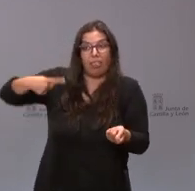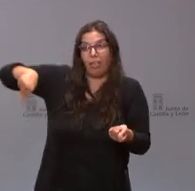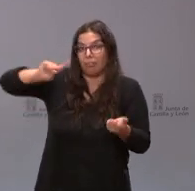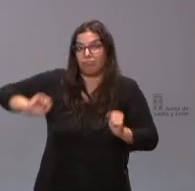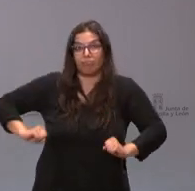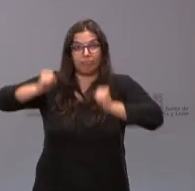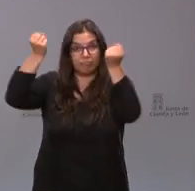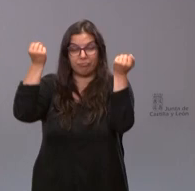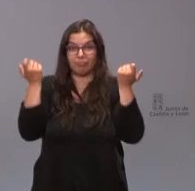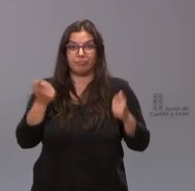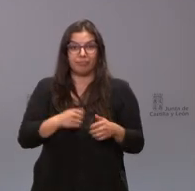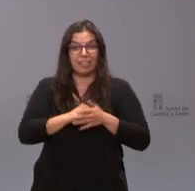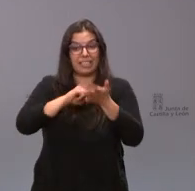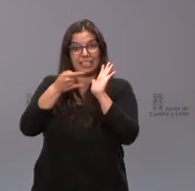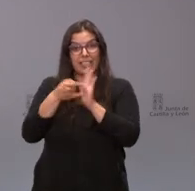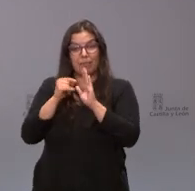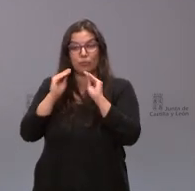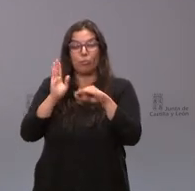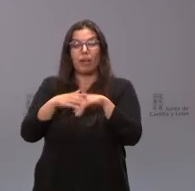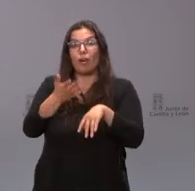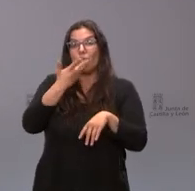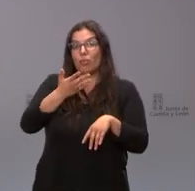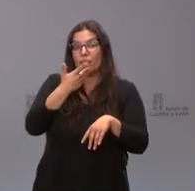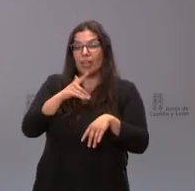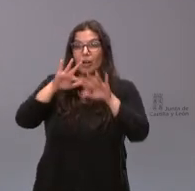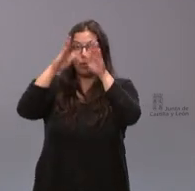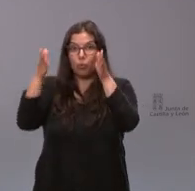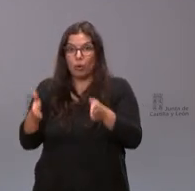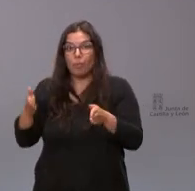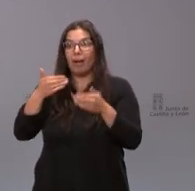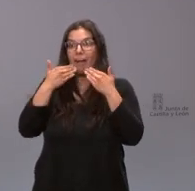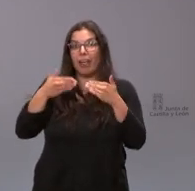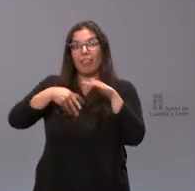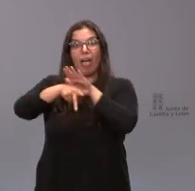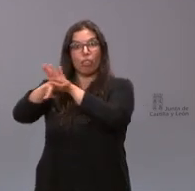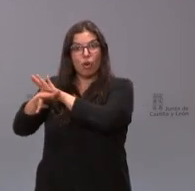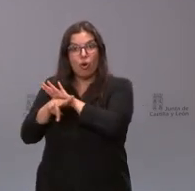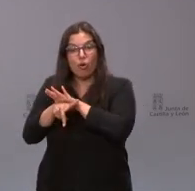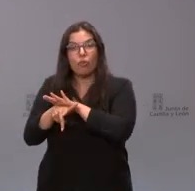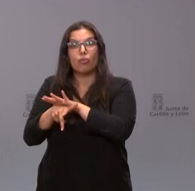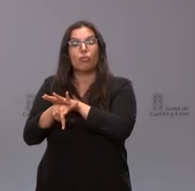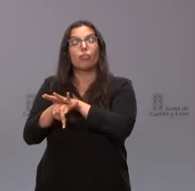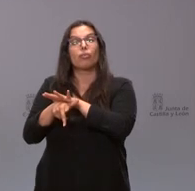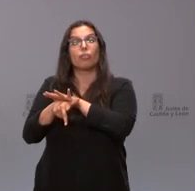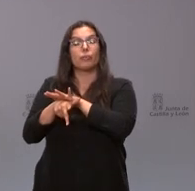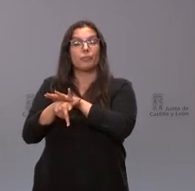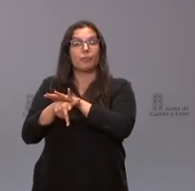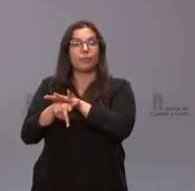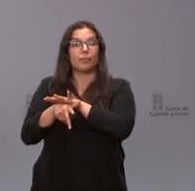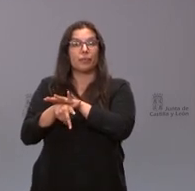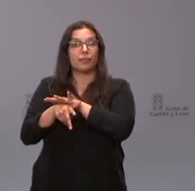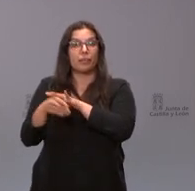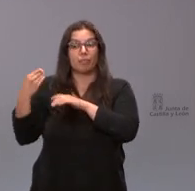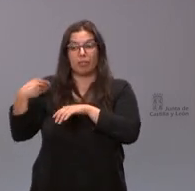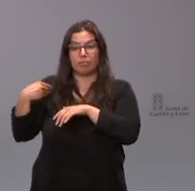los mecanismos de conocer la información sobre la cueva a través de los drones y de los y de esa